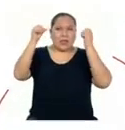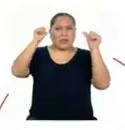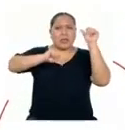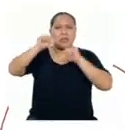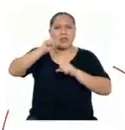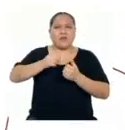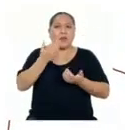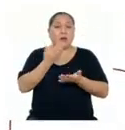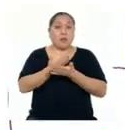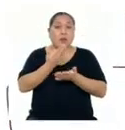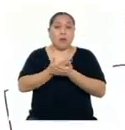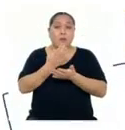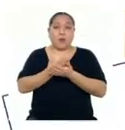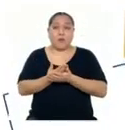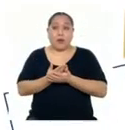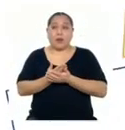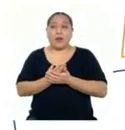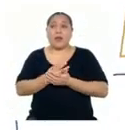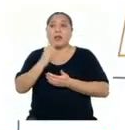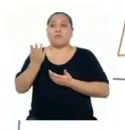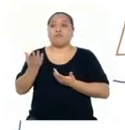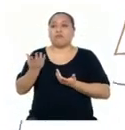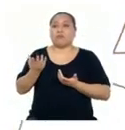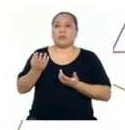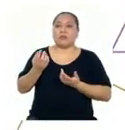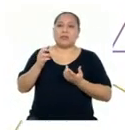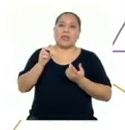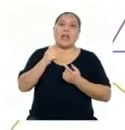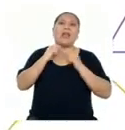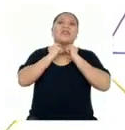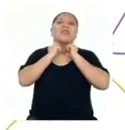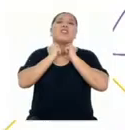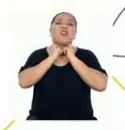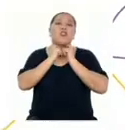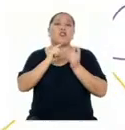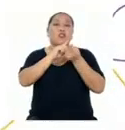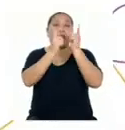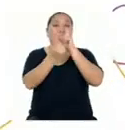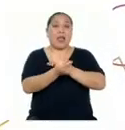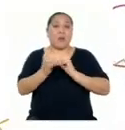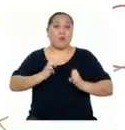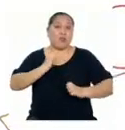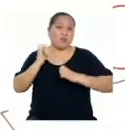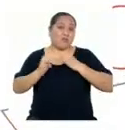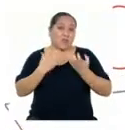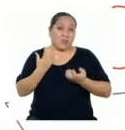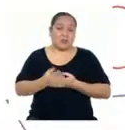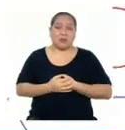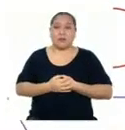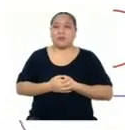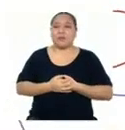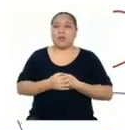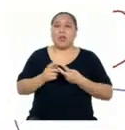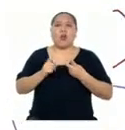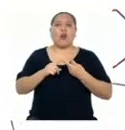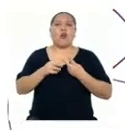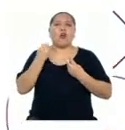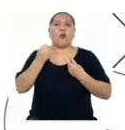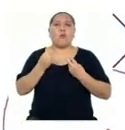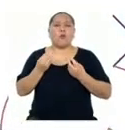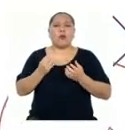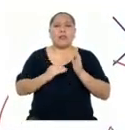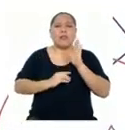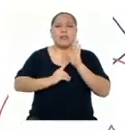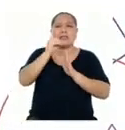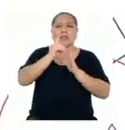justificar la relación entre la tiroides con la variación del estado de ánimo? ¿Cómo el desarrollo científico ha contribuido a